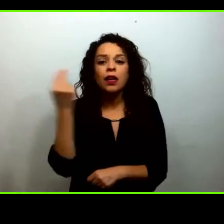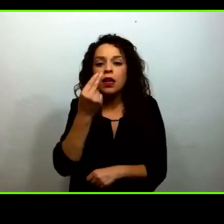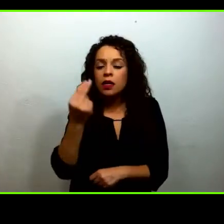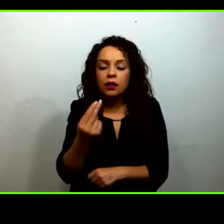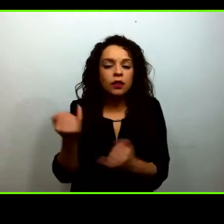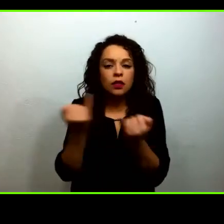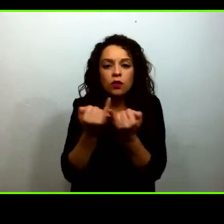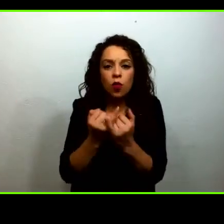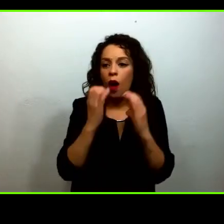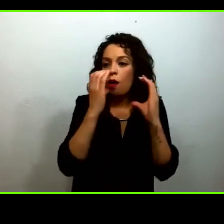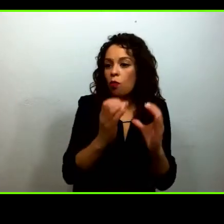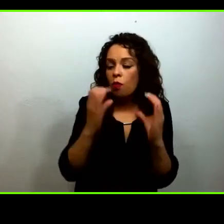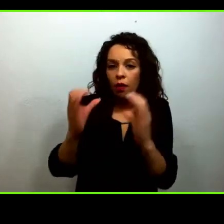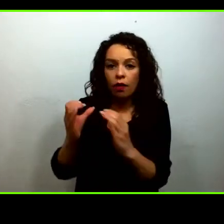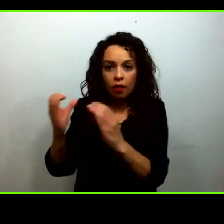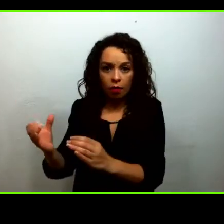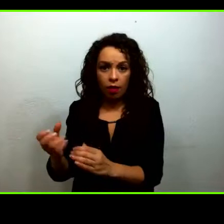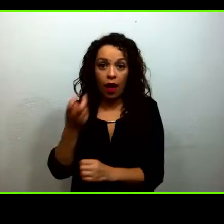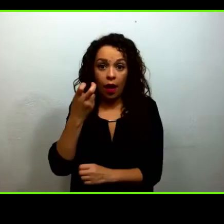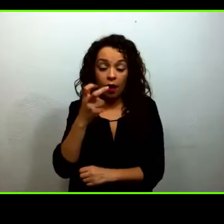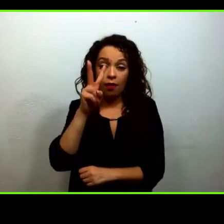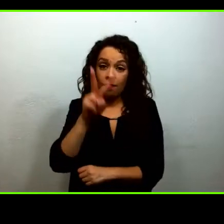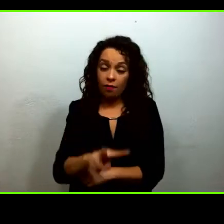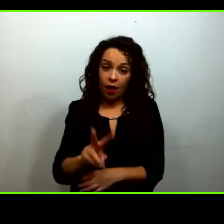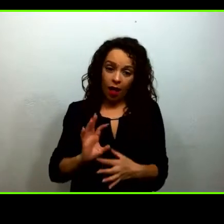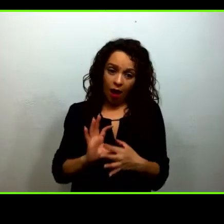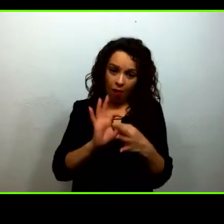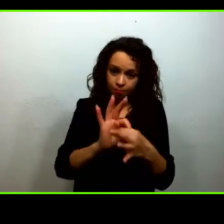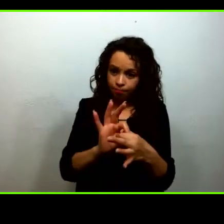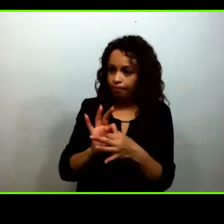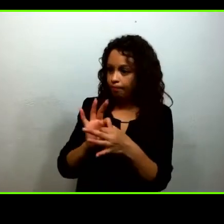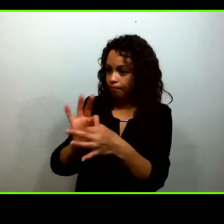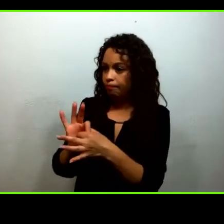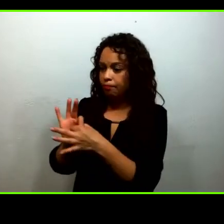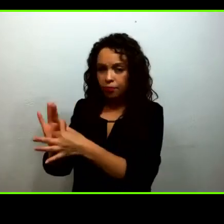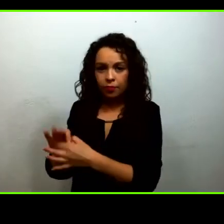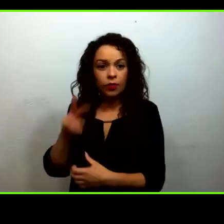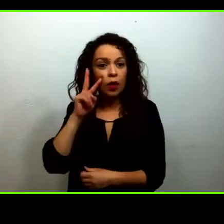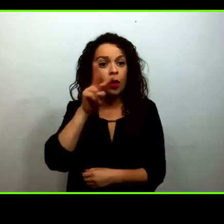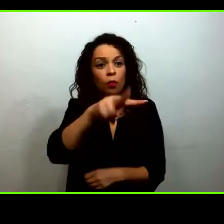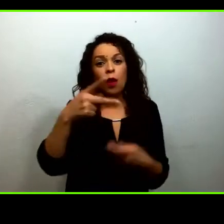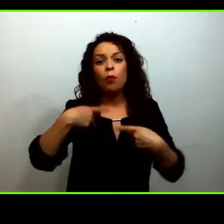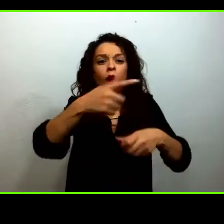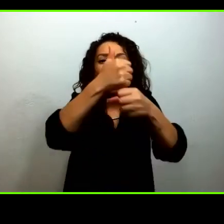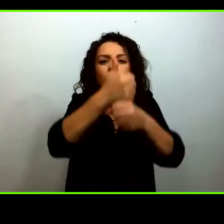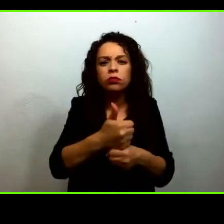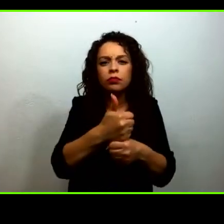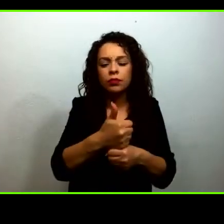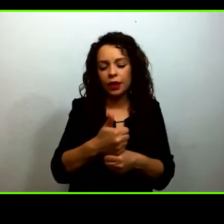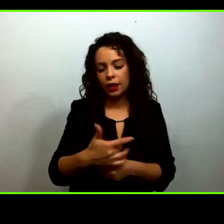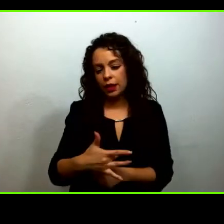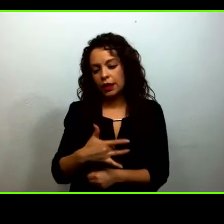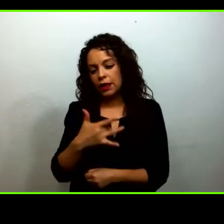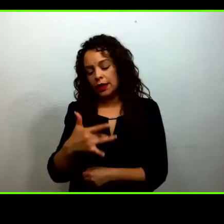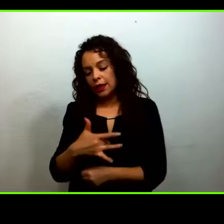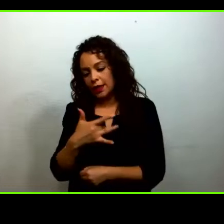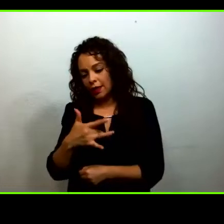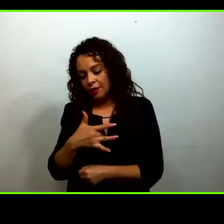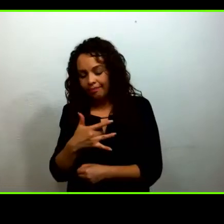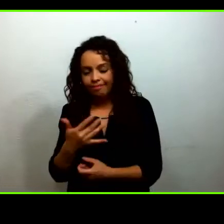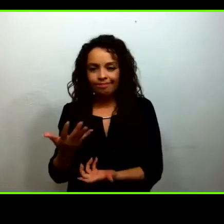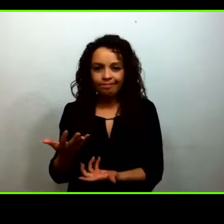nuestros vínculos, el cuidado de los vínculos. Ver al otro con compasión, con cierta empatía, con empatía.